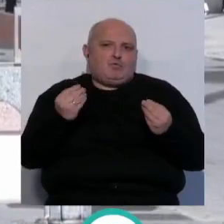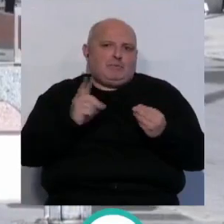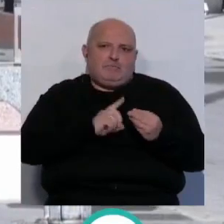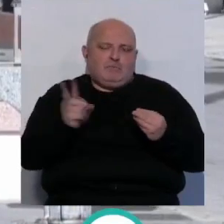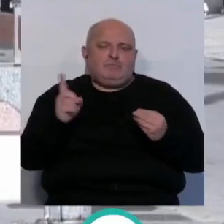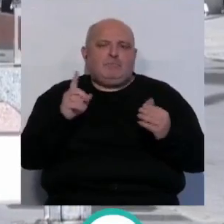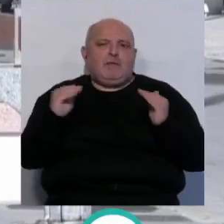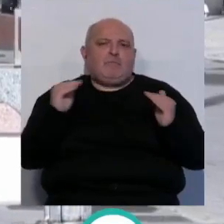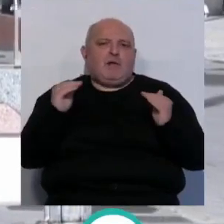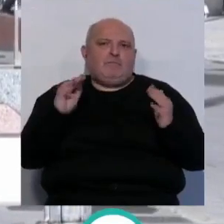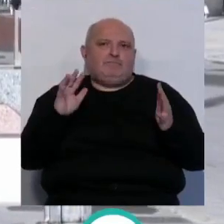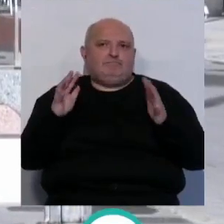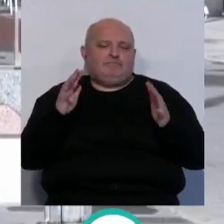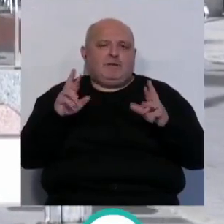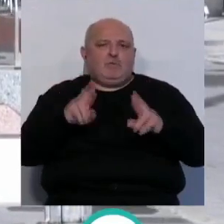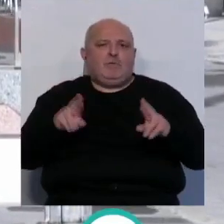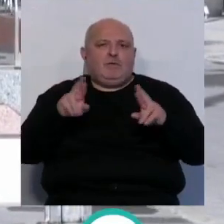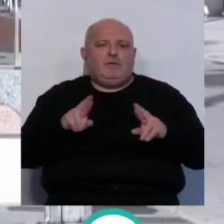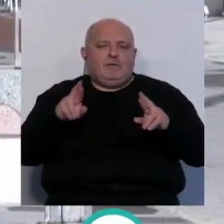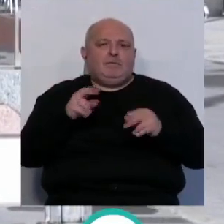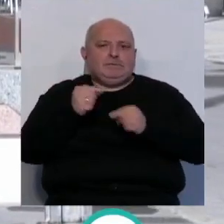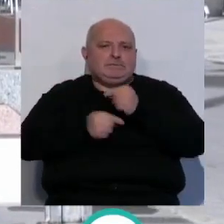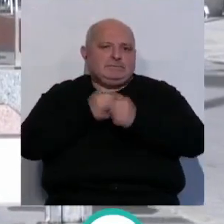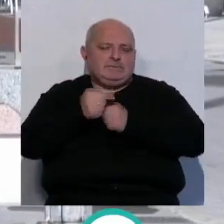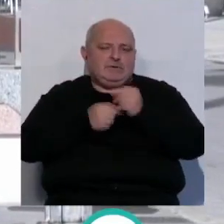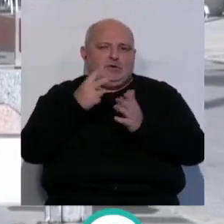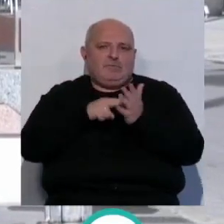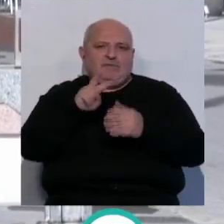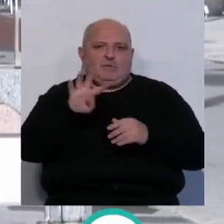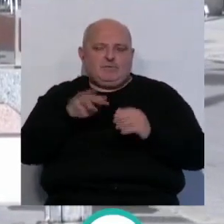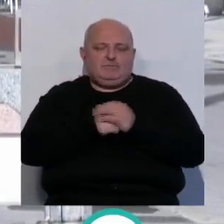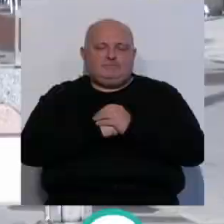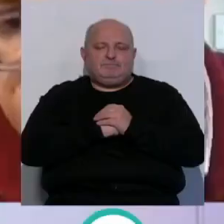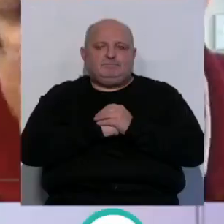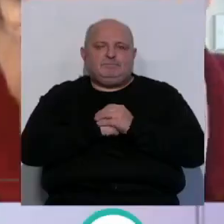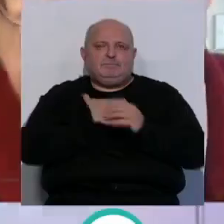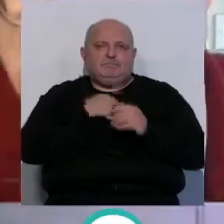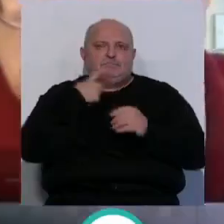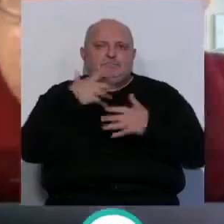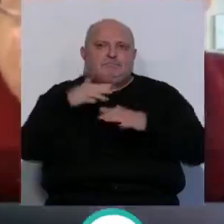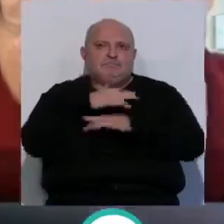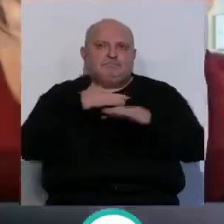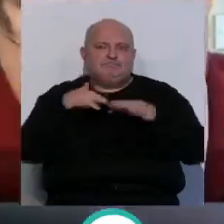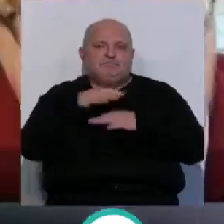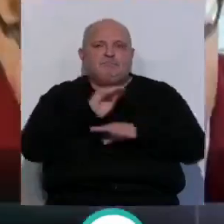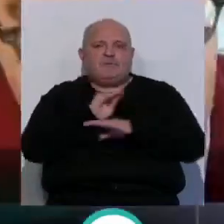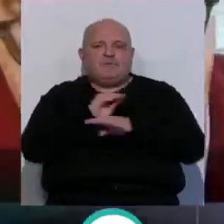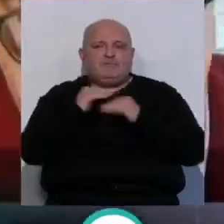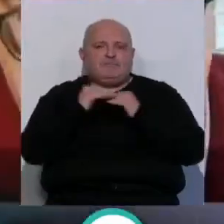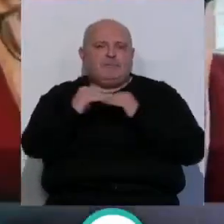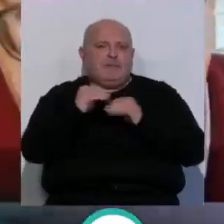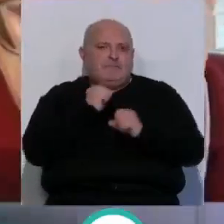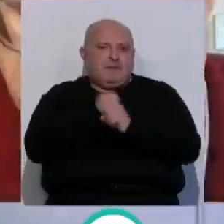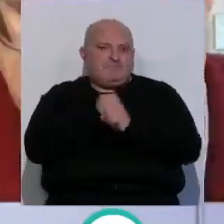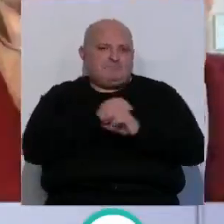momento de moderación a la espera de una recuperación paulatina en 2024. Como mucho podríamos llegar a una situación de mantenimiento de empleo,